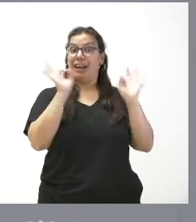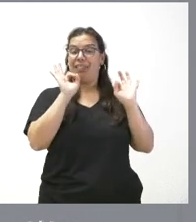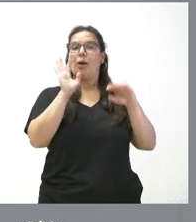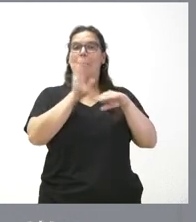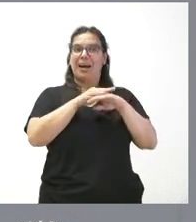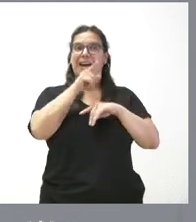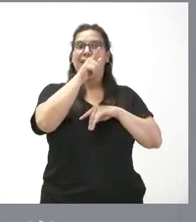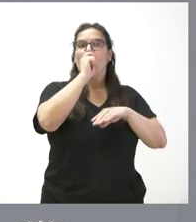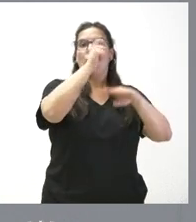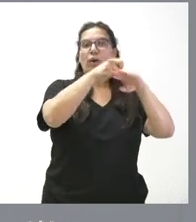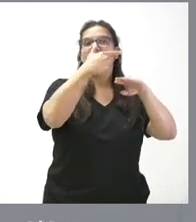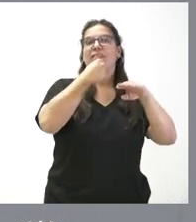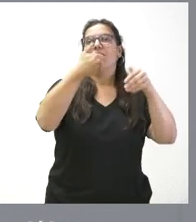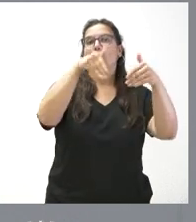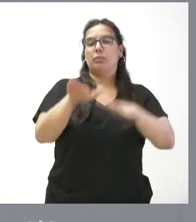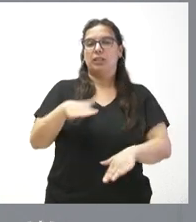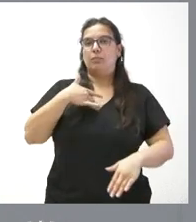suspensión por parte del juez,